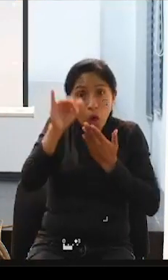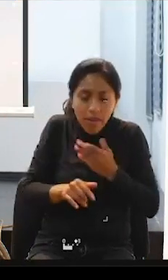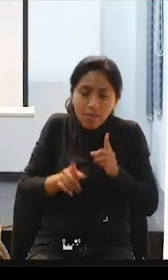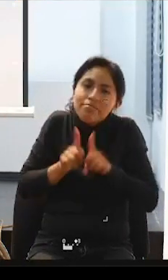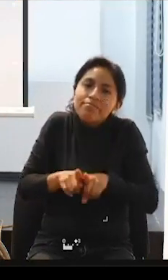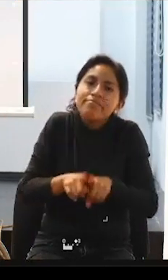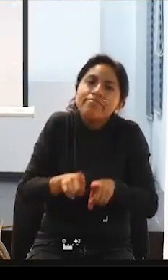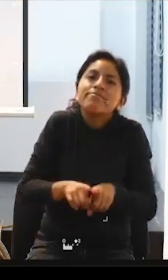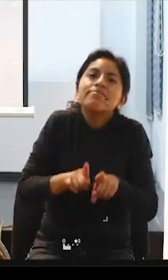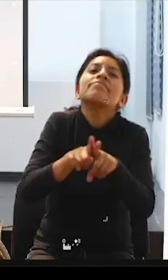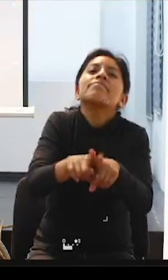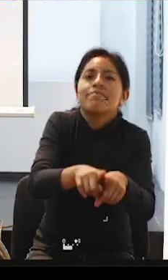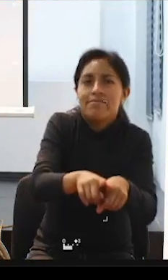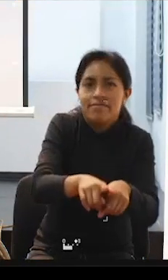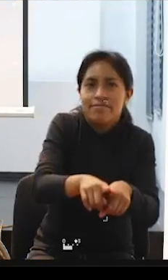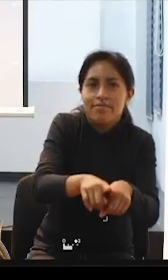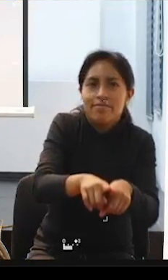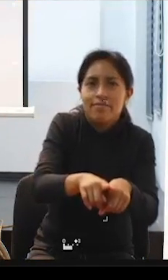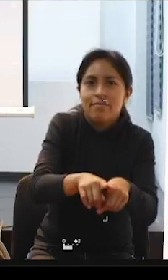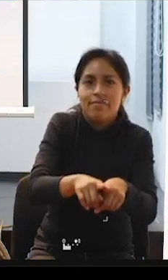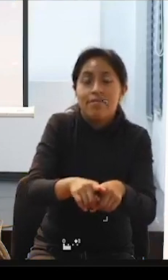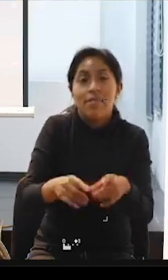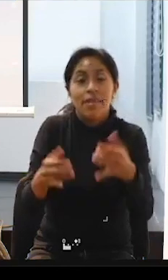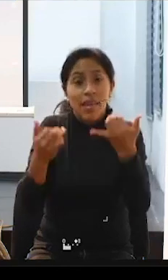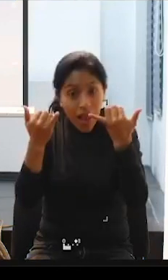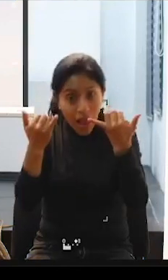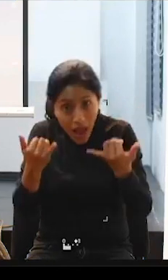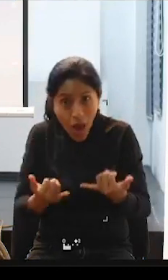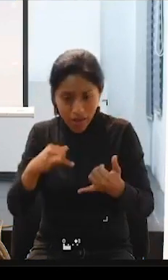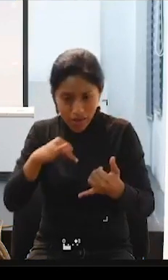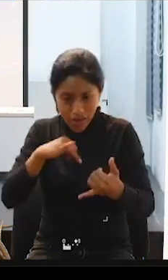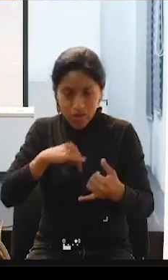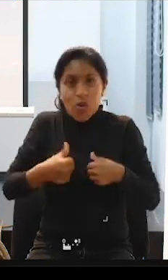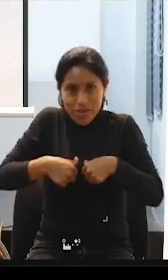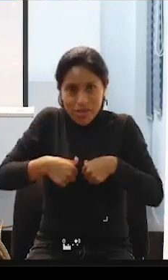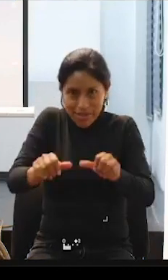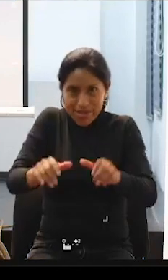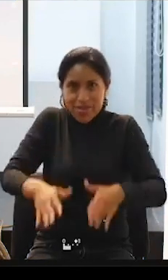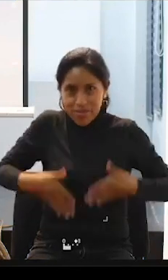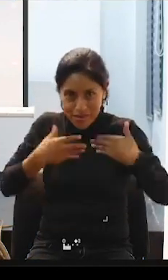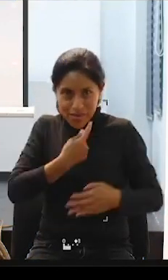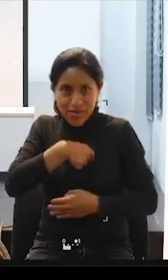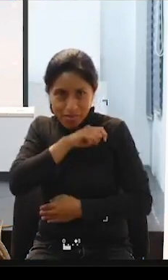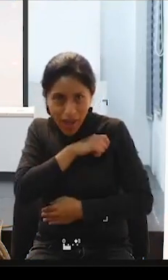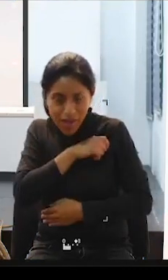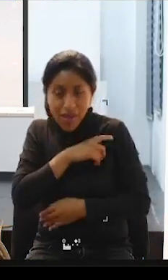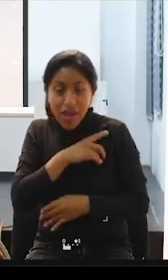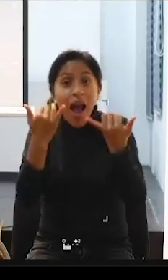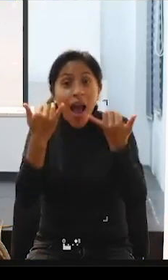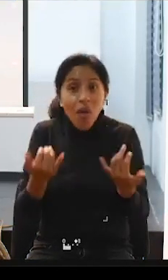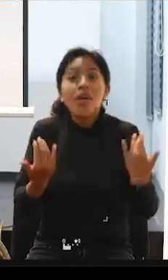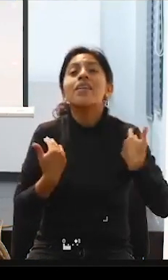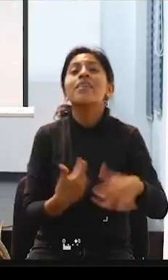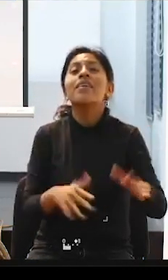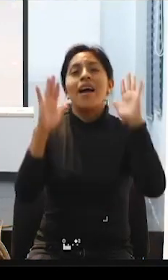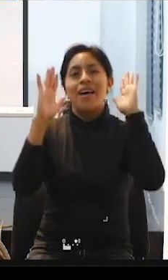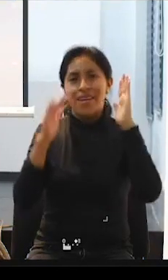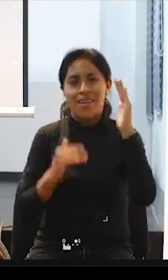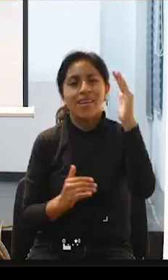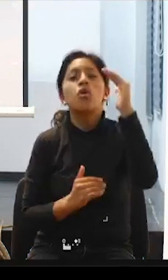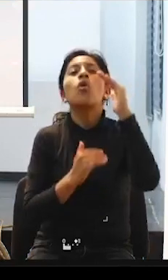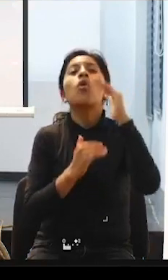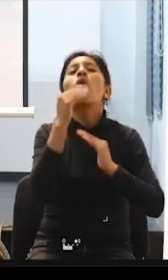hasta que hemos llegado, y ahora sigo en Barcelona, hemos llegado a construir un servicio de